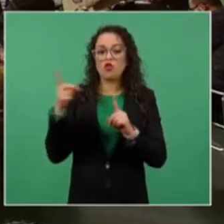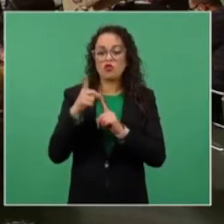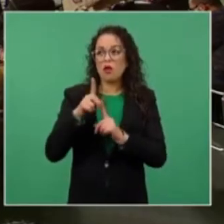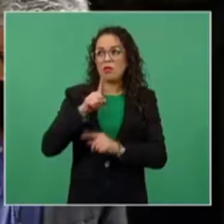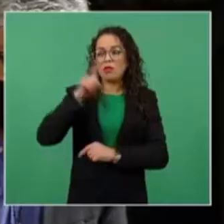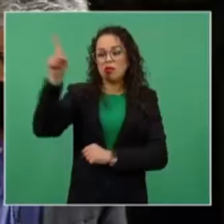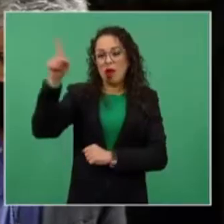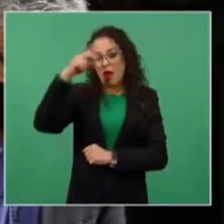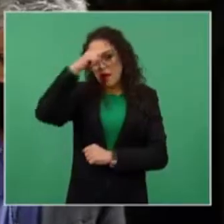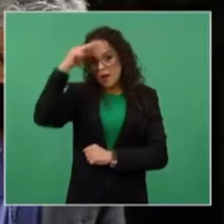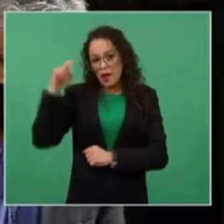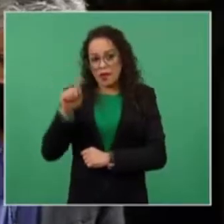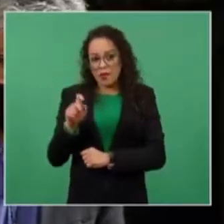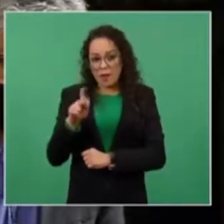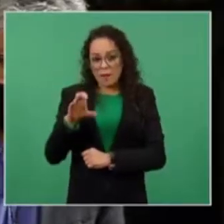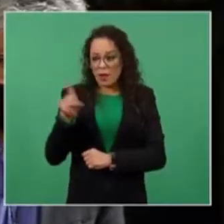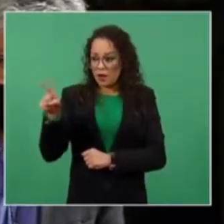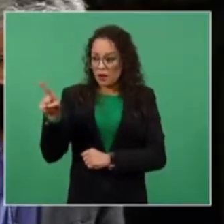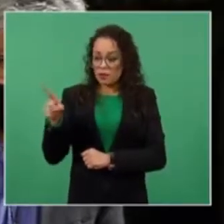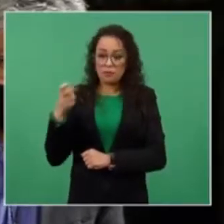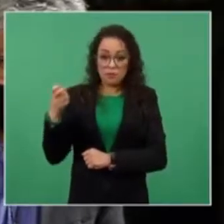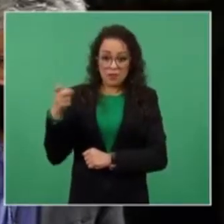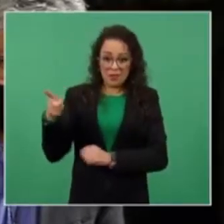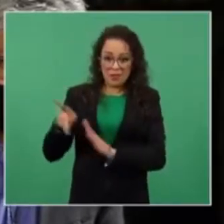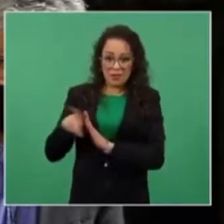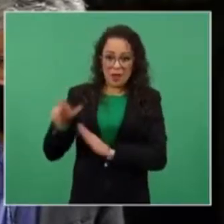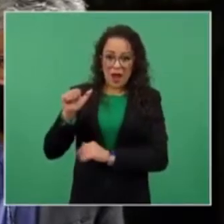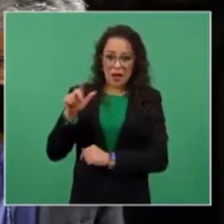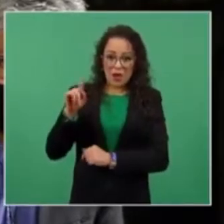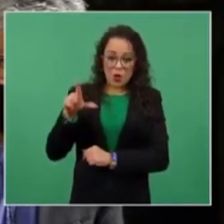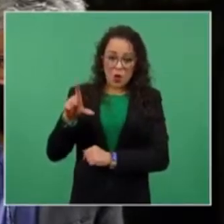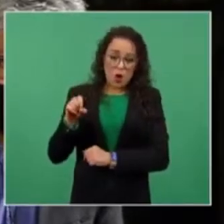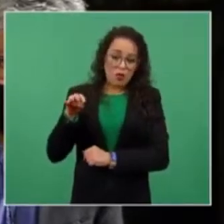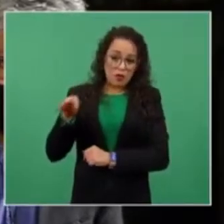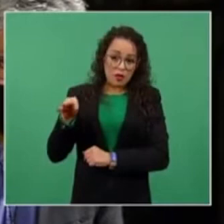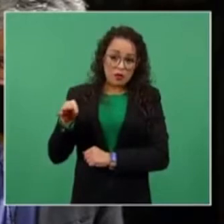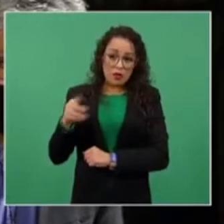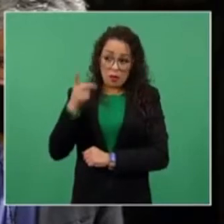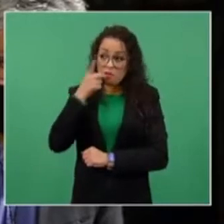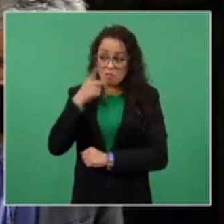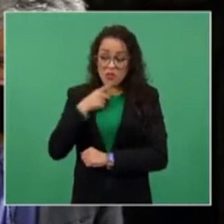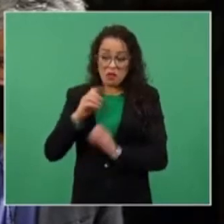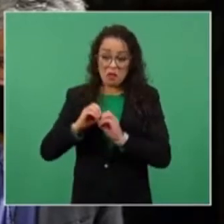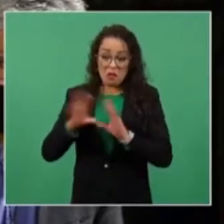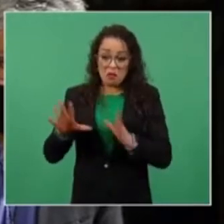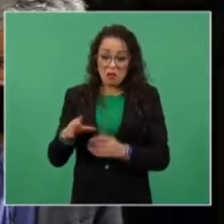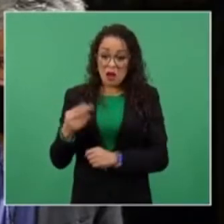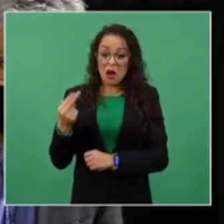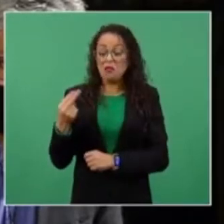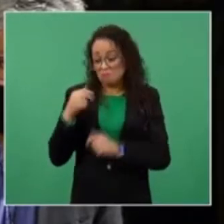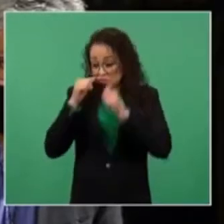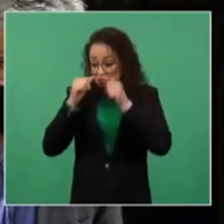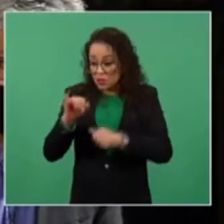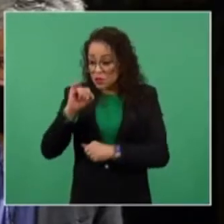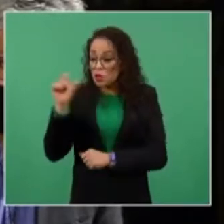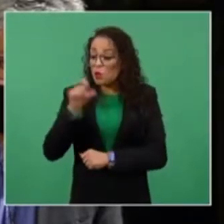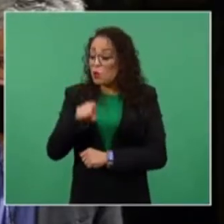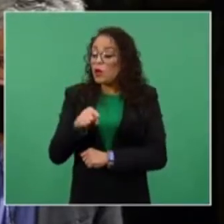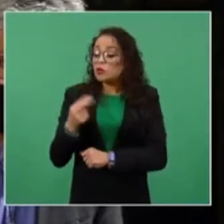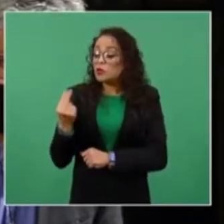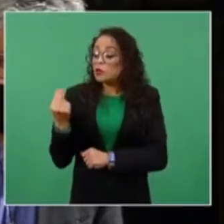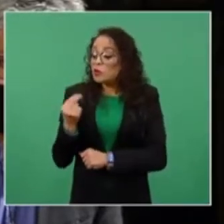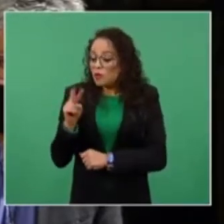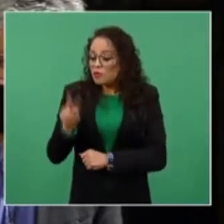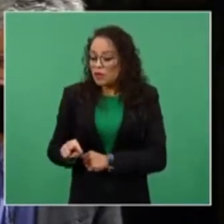Nayarit, artículo 19 me lo dijo muy claro, que solamente se atendían casos mediáticos. Y aún así se me fue encima,